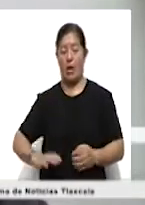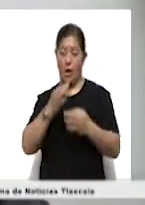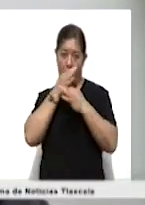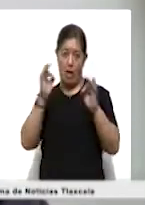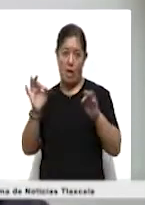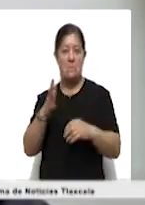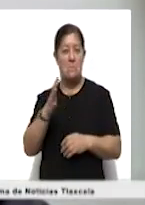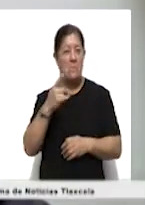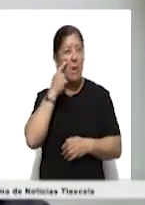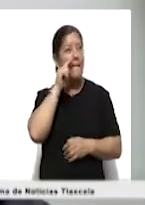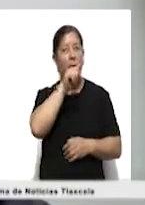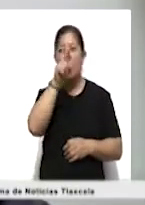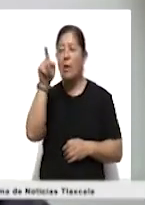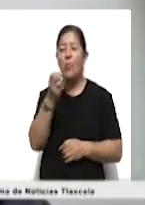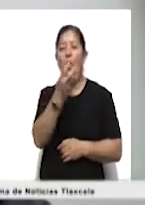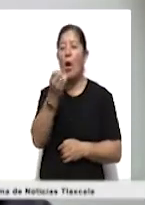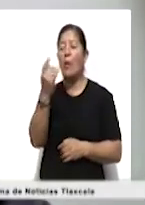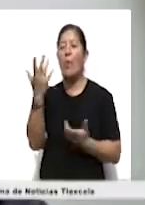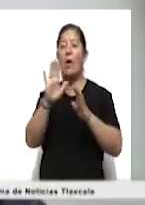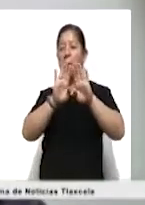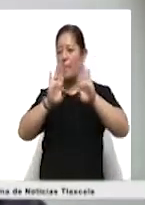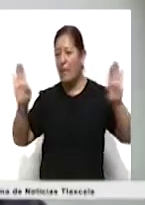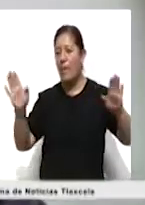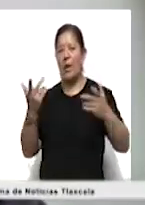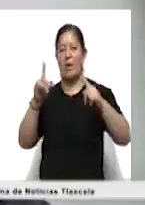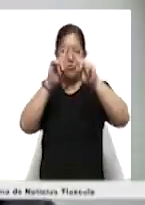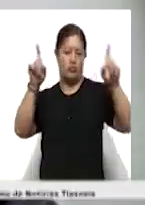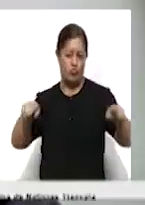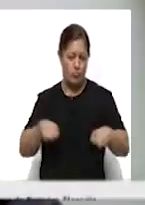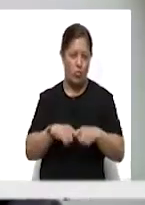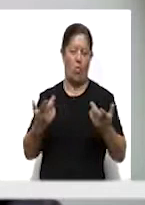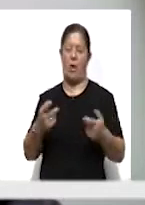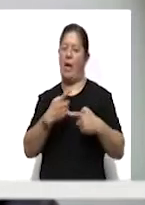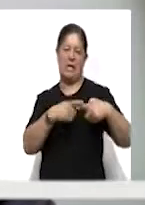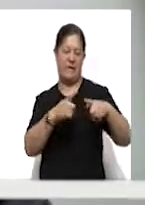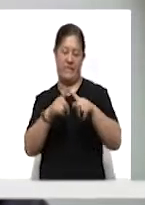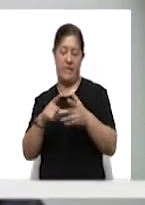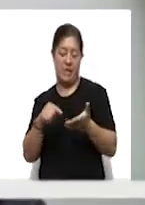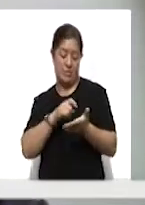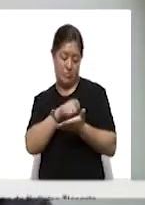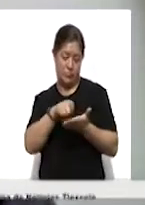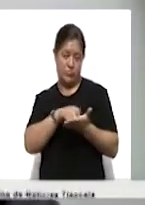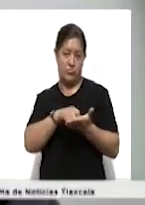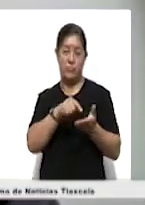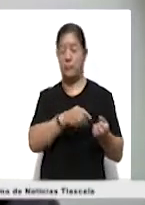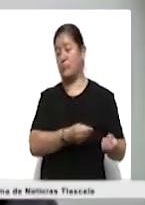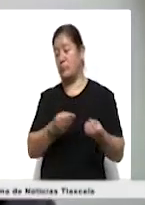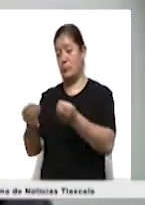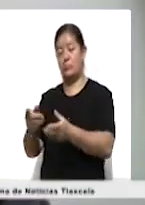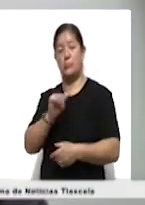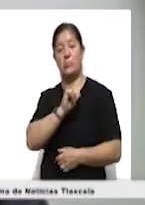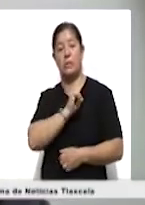estimado del número de bardas, pendones, lonas, etcétera, y se le remite esta información al ayuntamiento